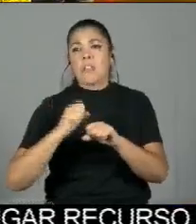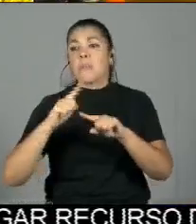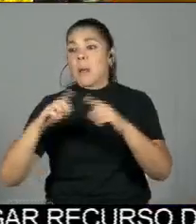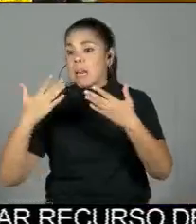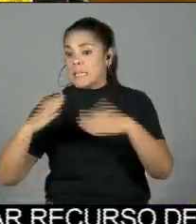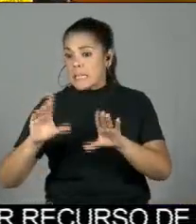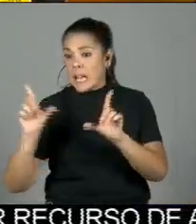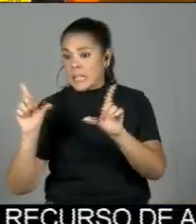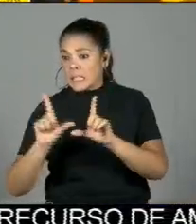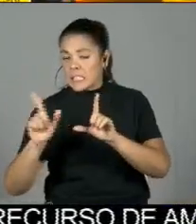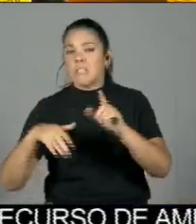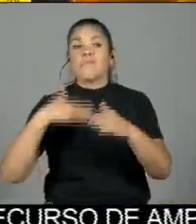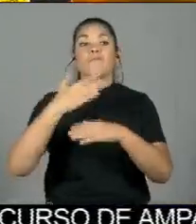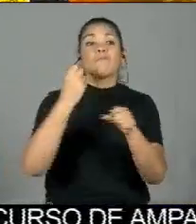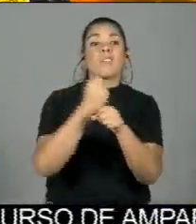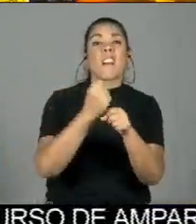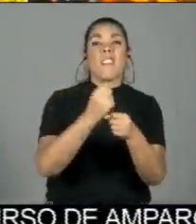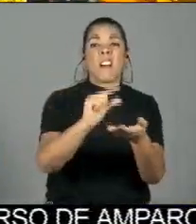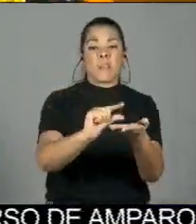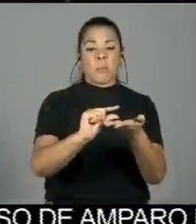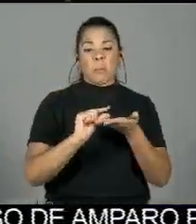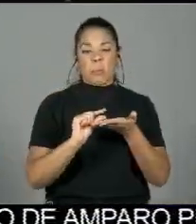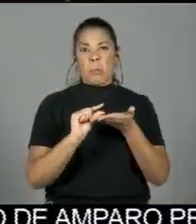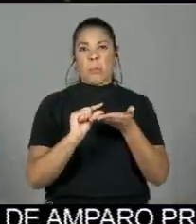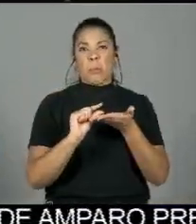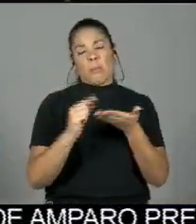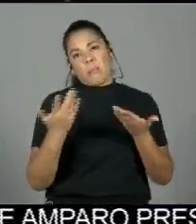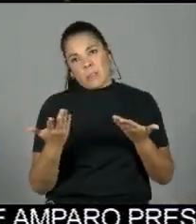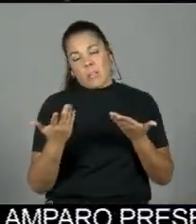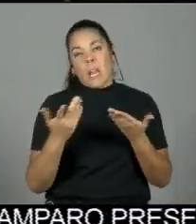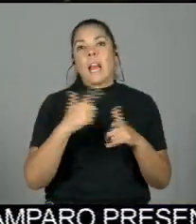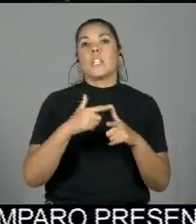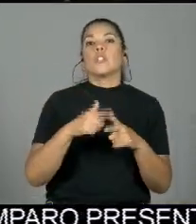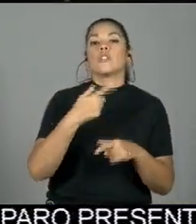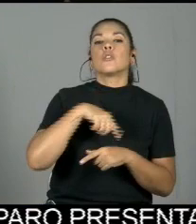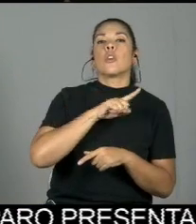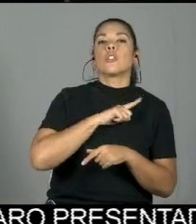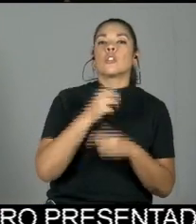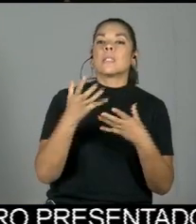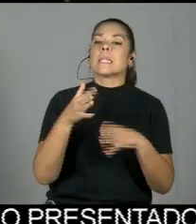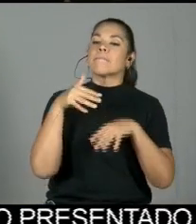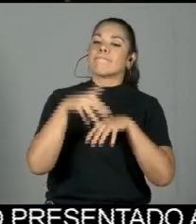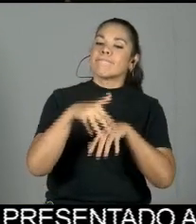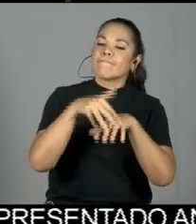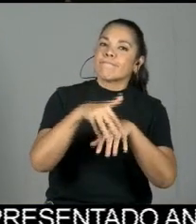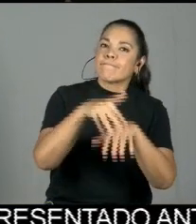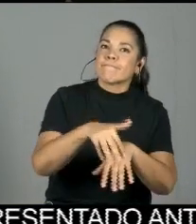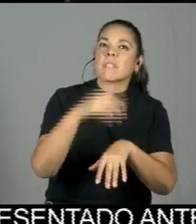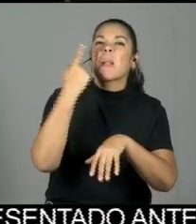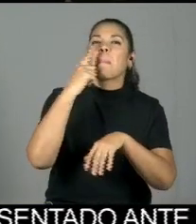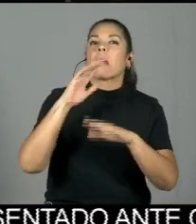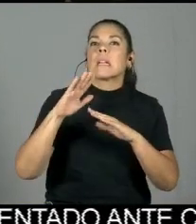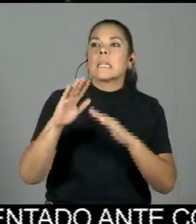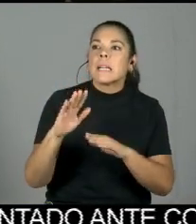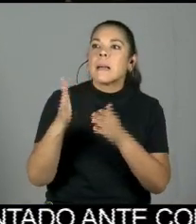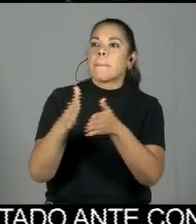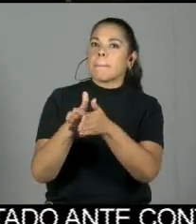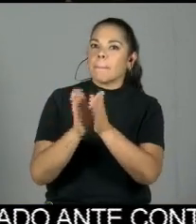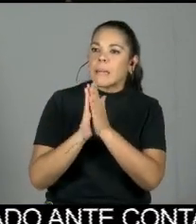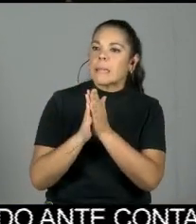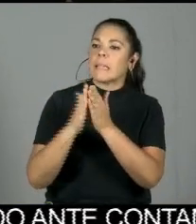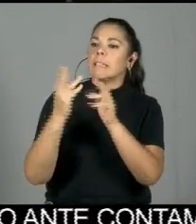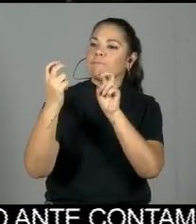así sucesivamente. Así es que nosotros la demanda es que se nos recibiera, que nos sentáramos a negociar